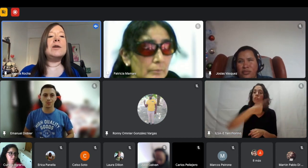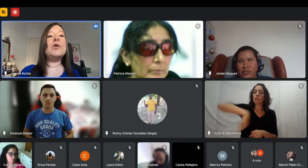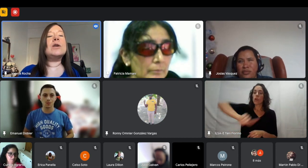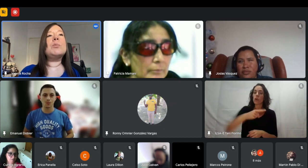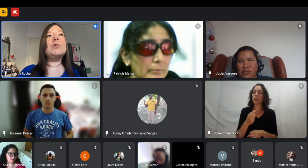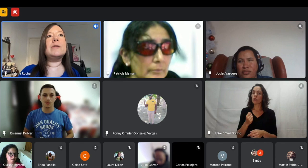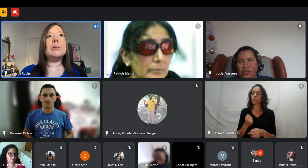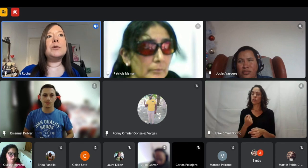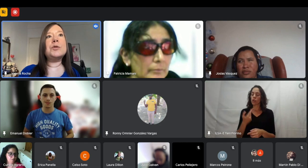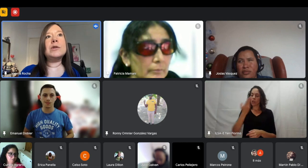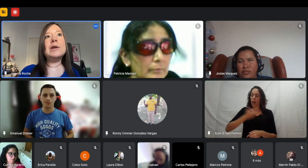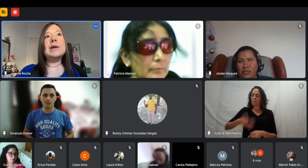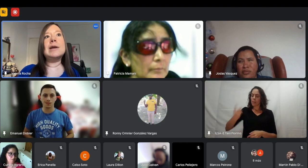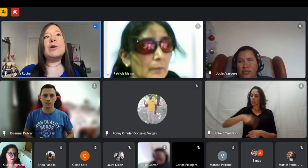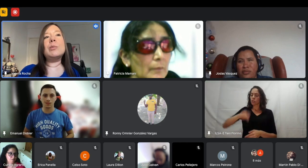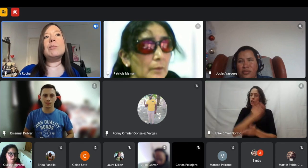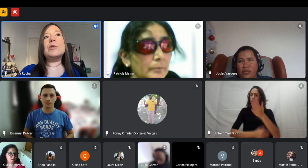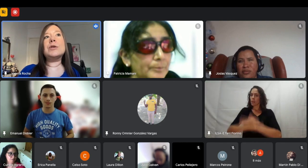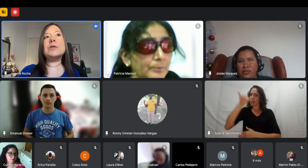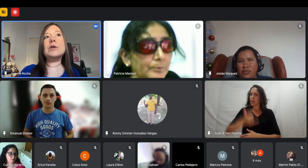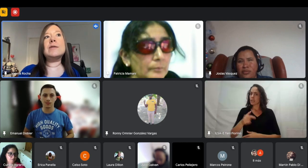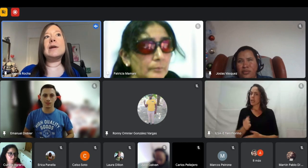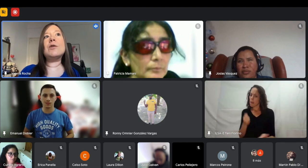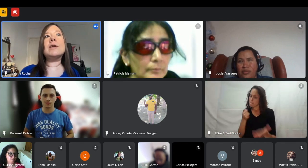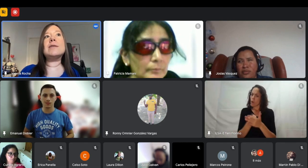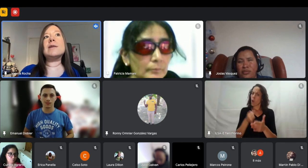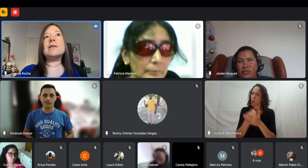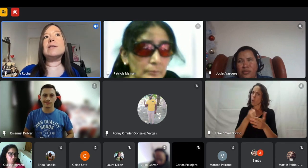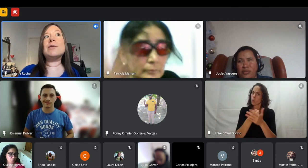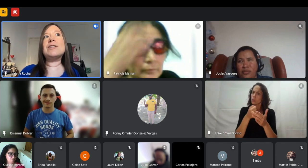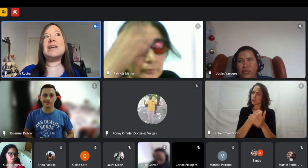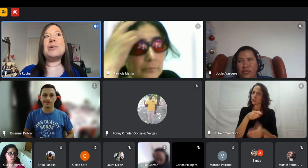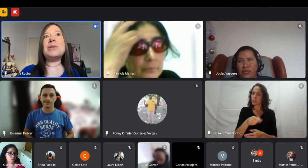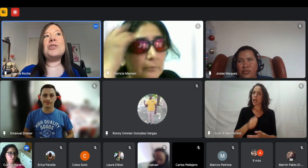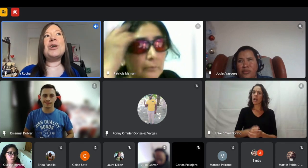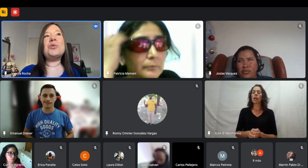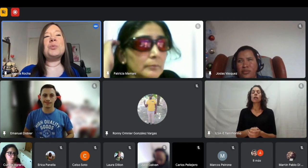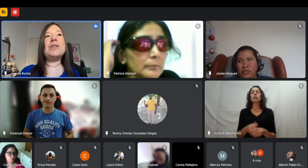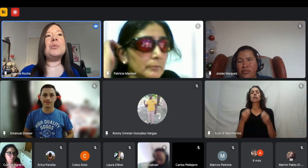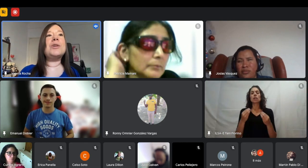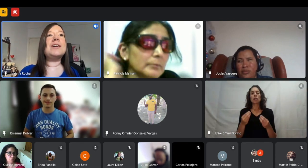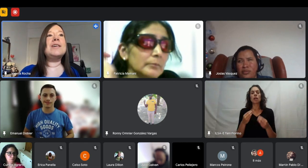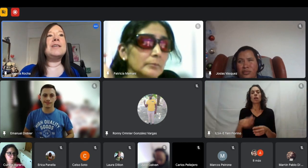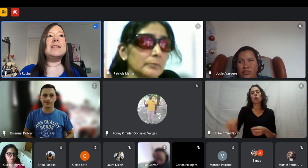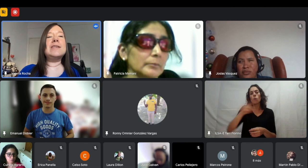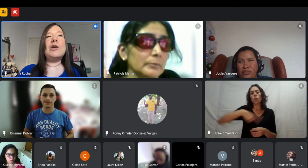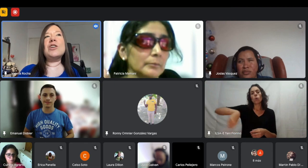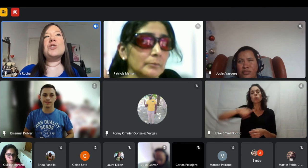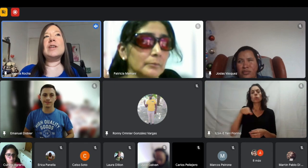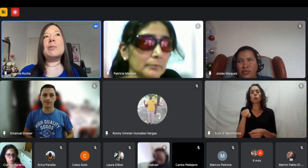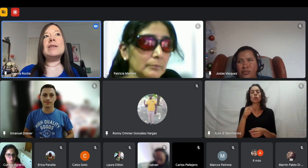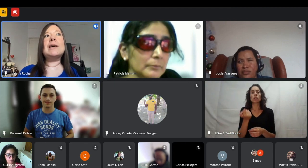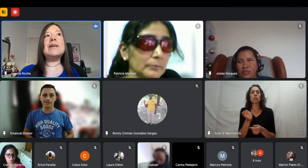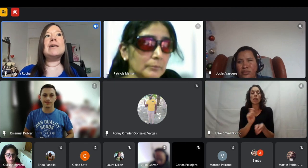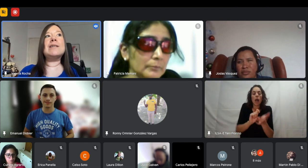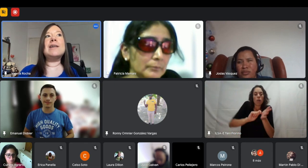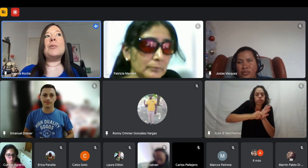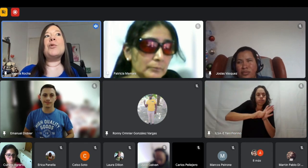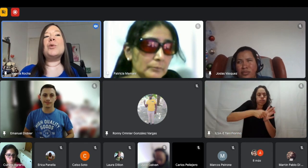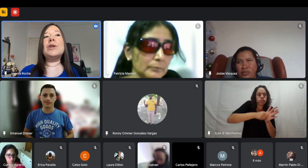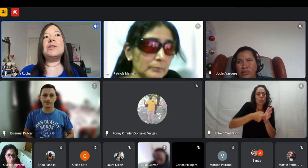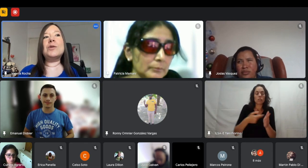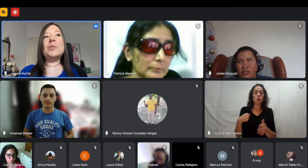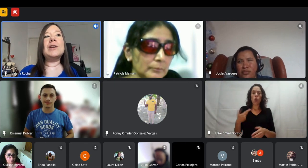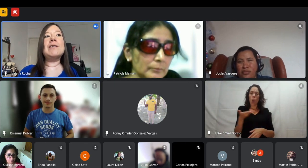discapacidad creo los que impulsemos que los mismos sectores sean los que se se vayan adaptando y acostumbrando porque si es algo que no se demanda